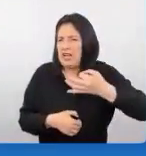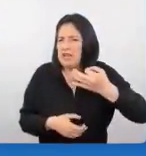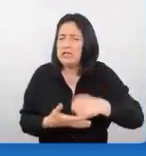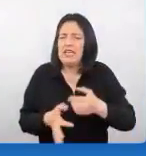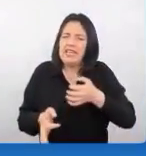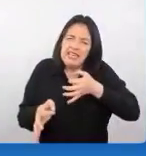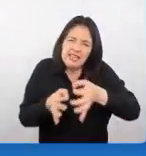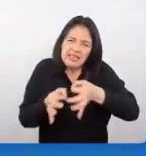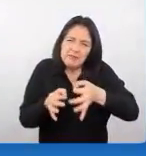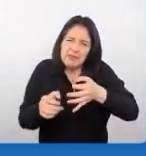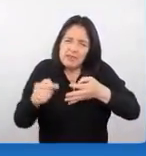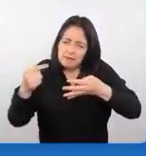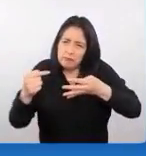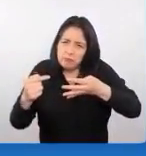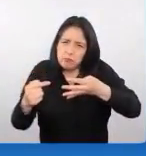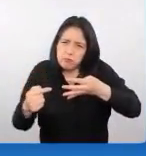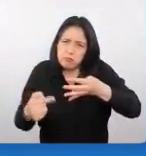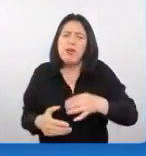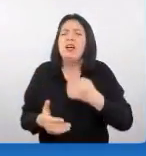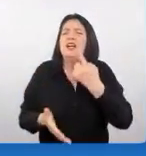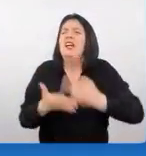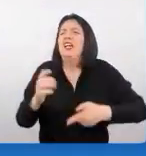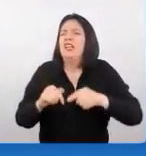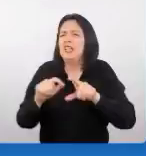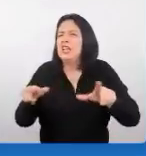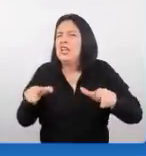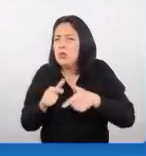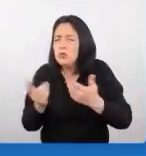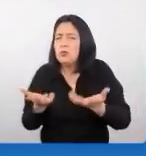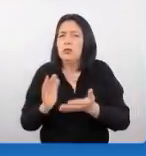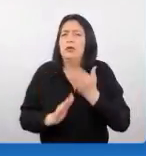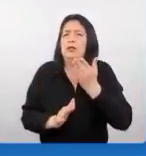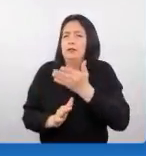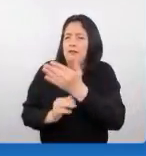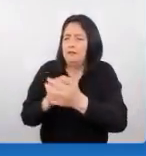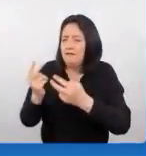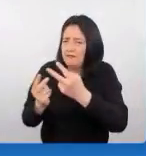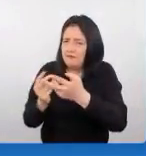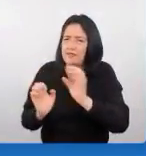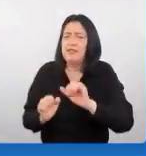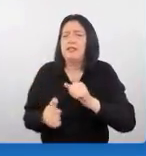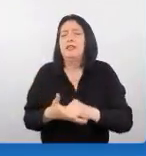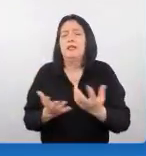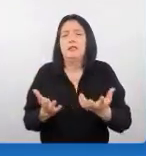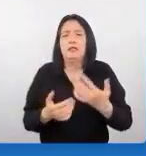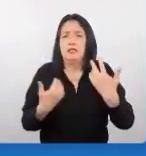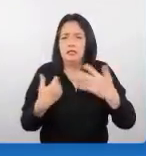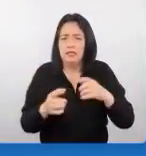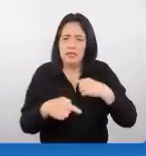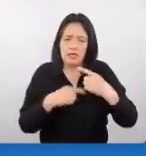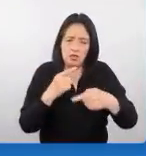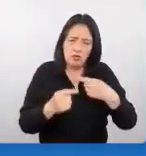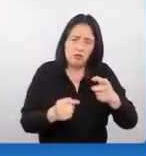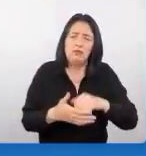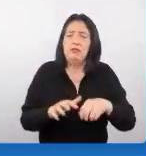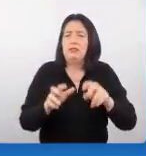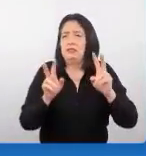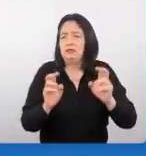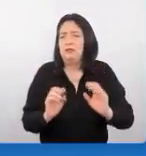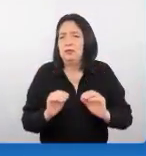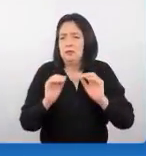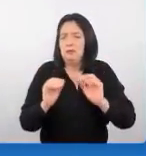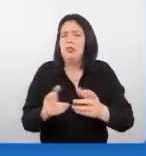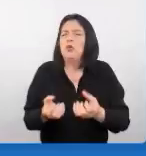detallar los destinos los lugares donde se va a visitar ya les comentaba el tema de poner la